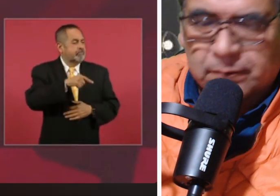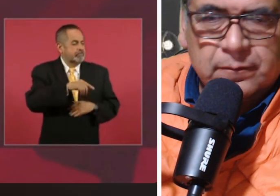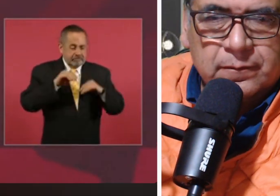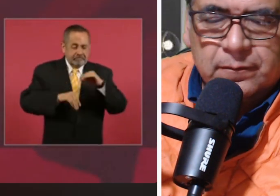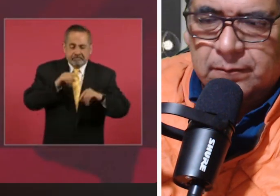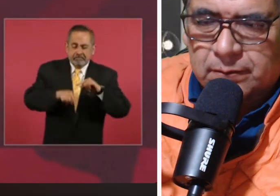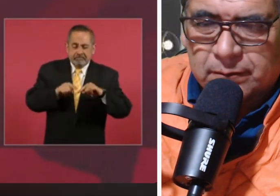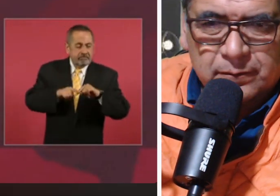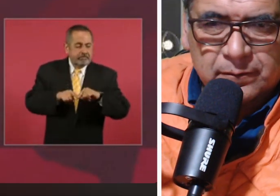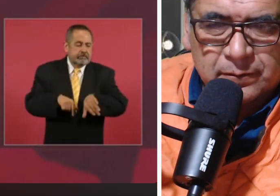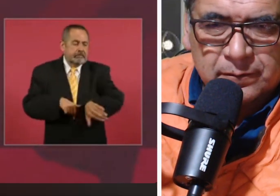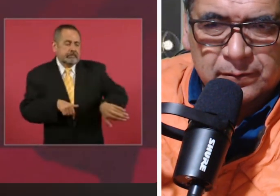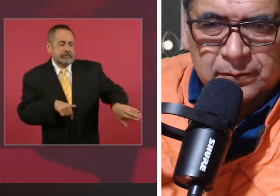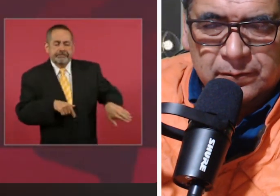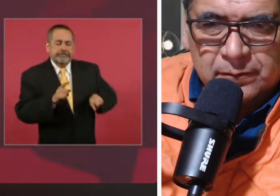como siempre